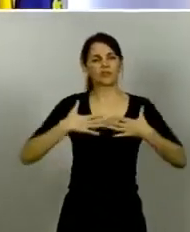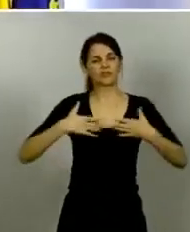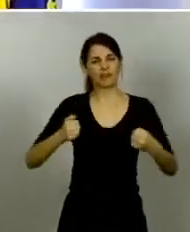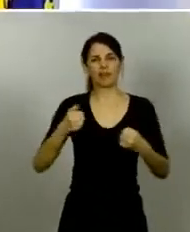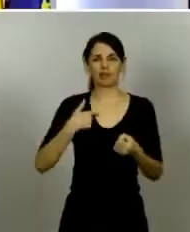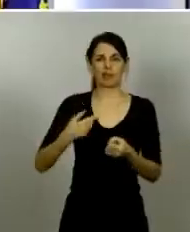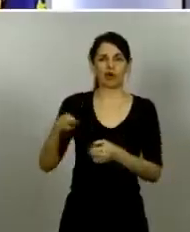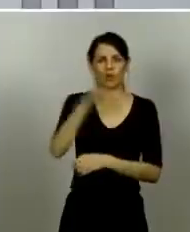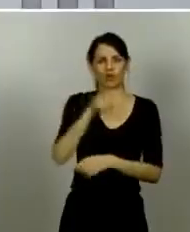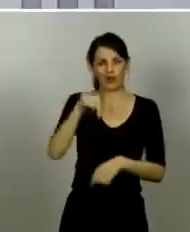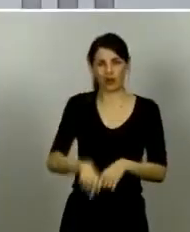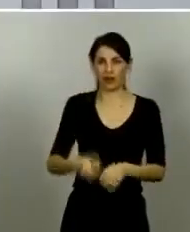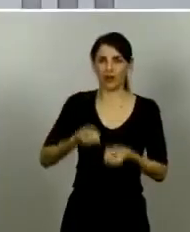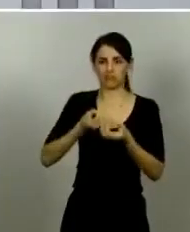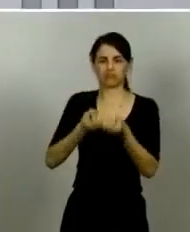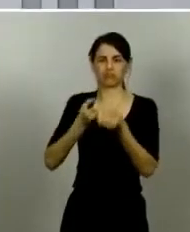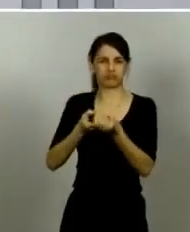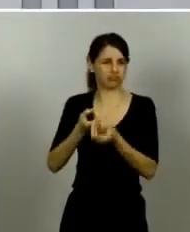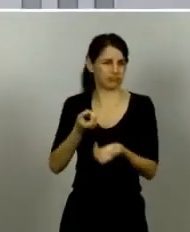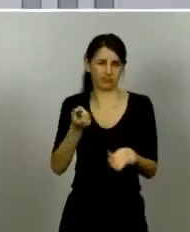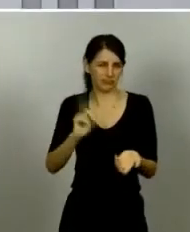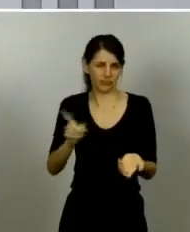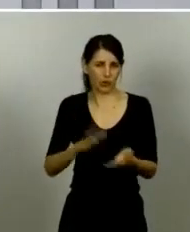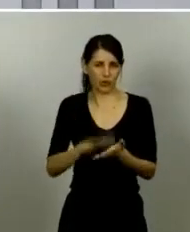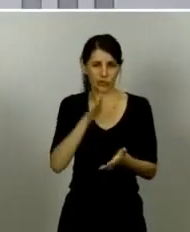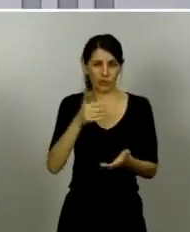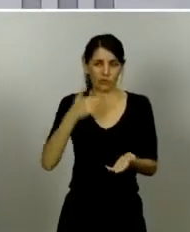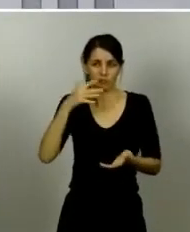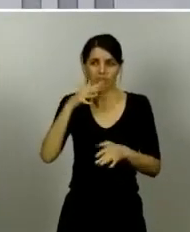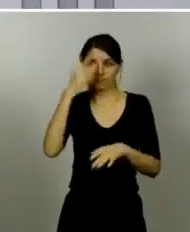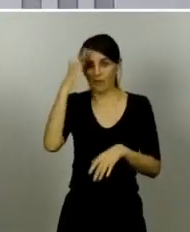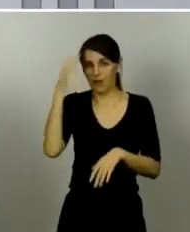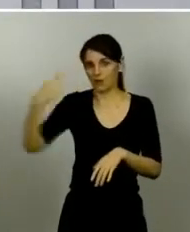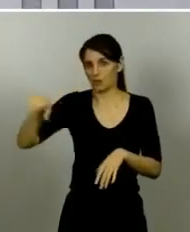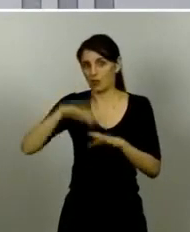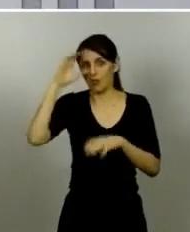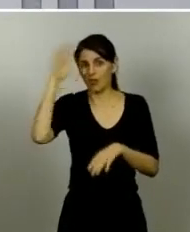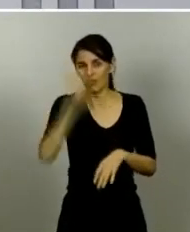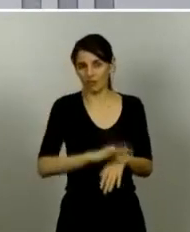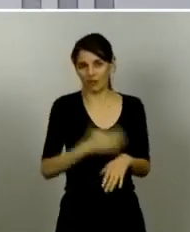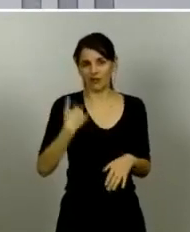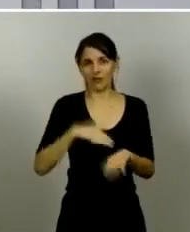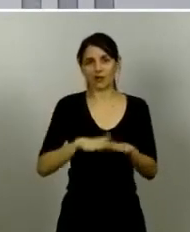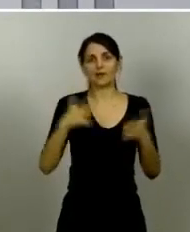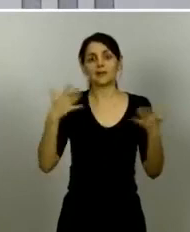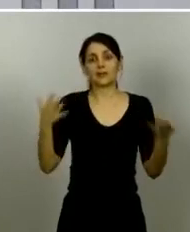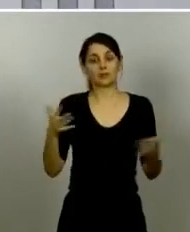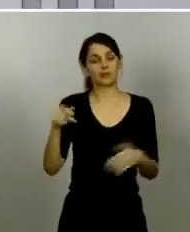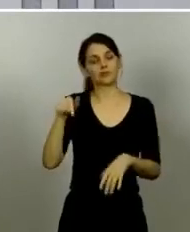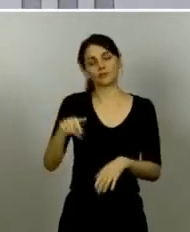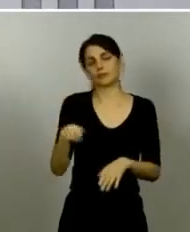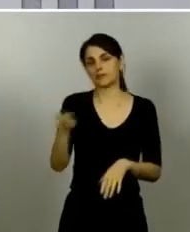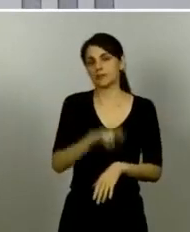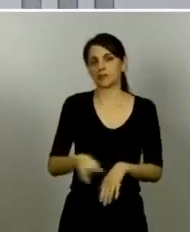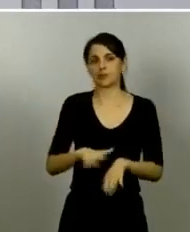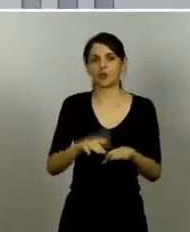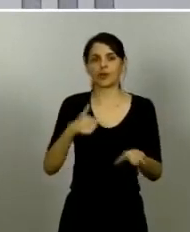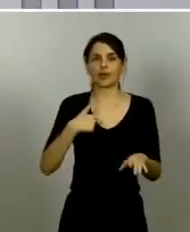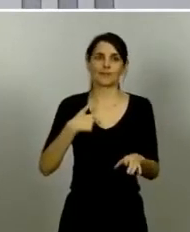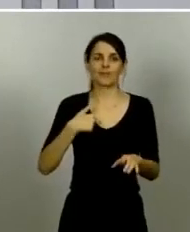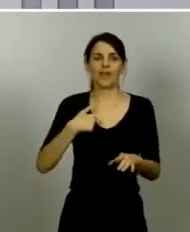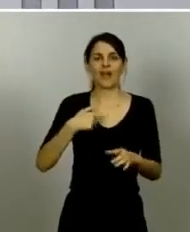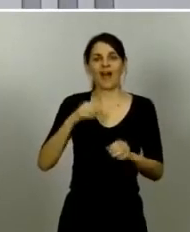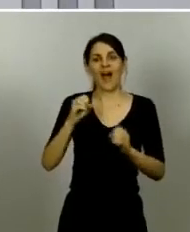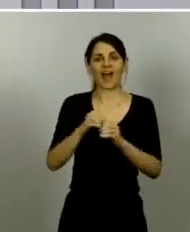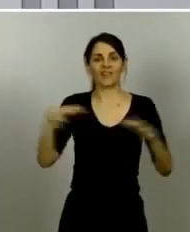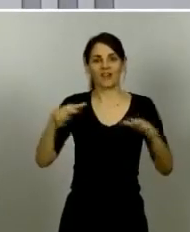si han tenido interés han podido seguir simplemente nosotros no vamos a entrar en ningún juego de predecir el pasado esto es demasiado obvio y demasiado fácil de hacer como